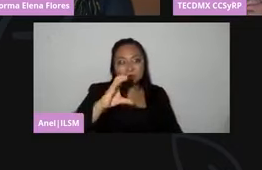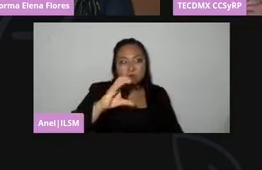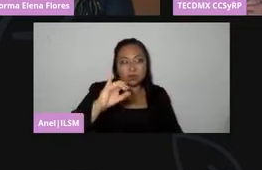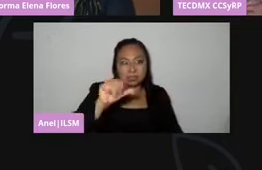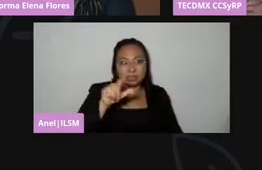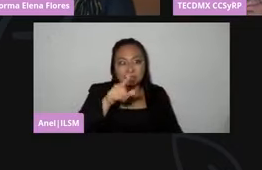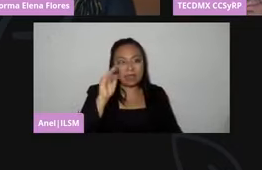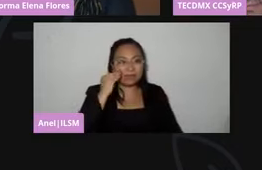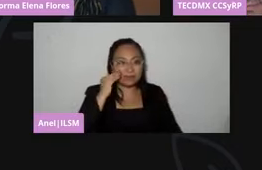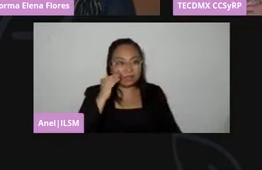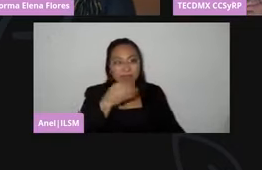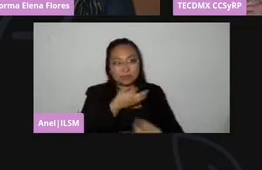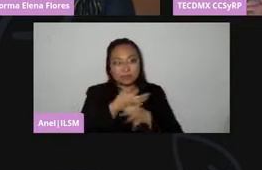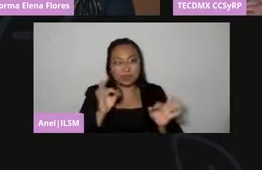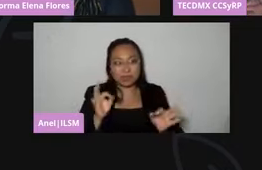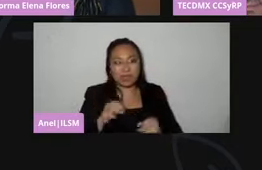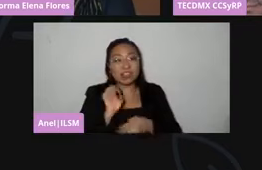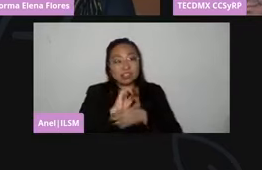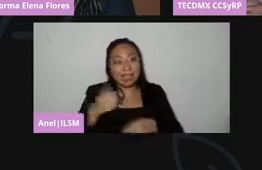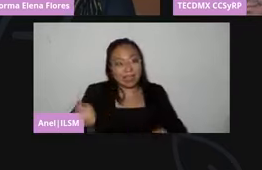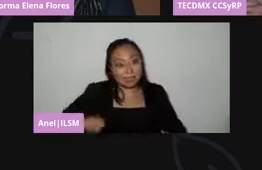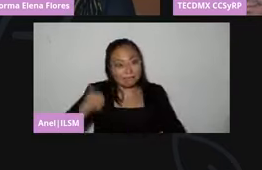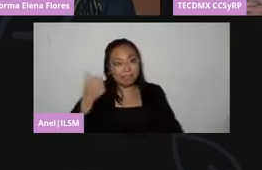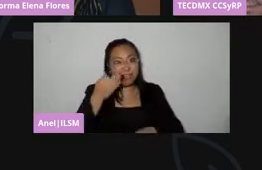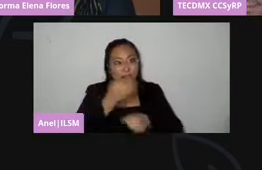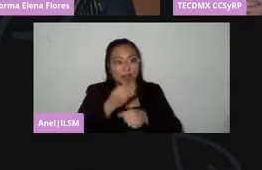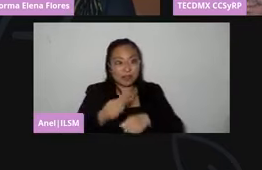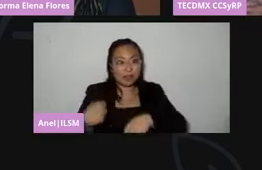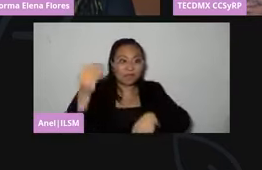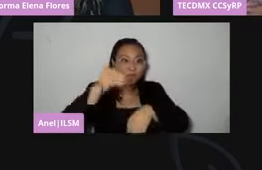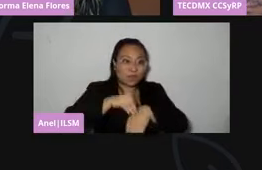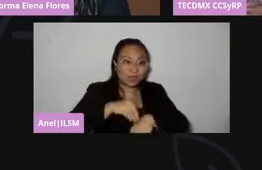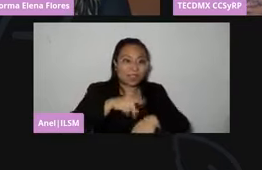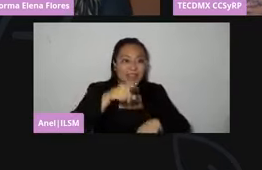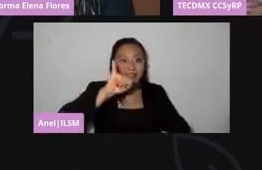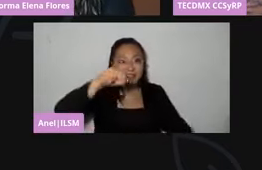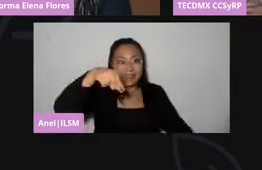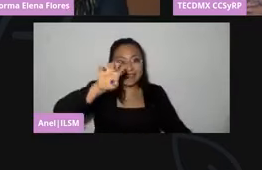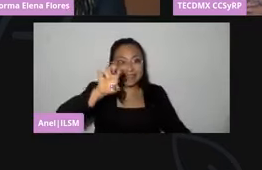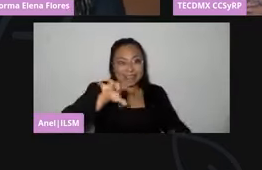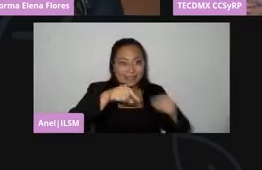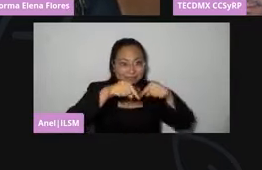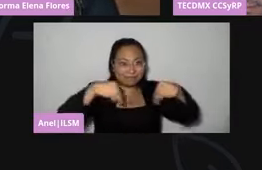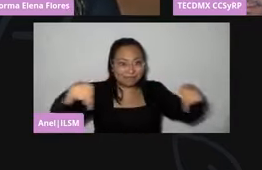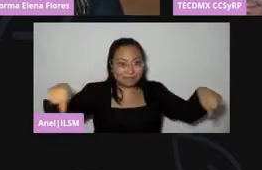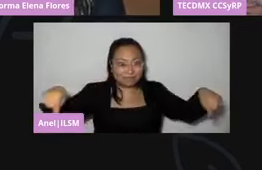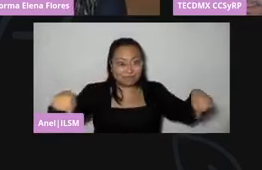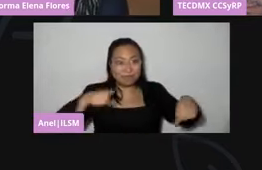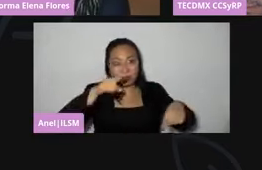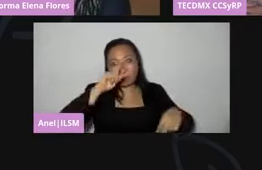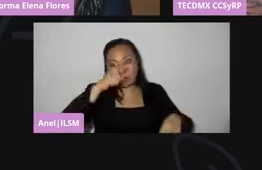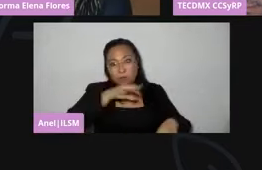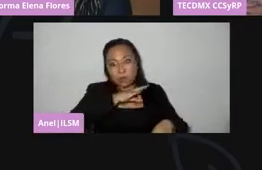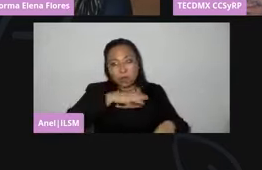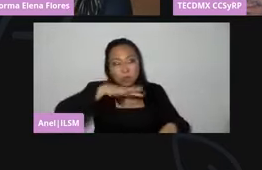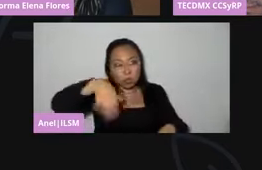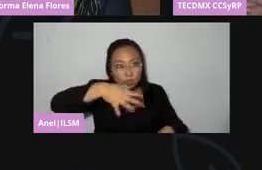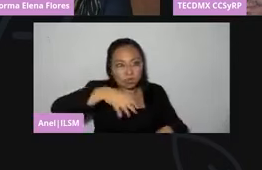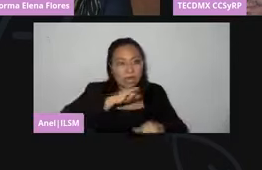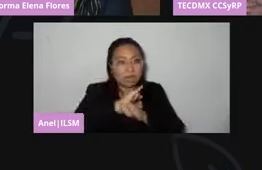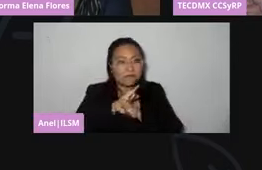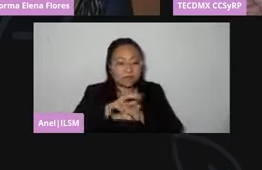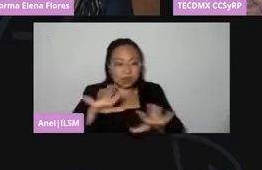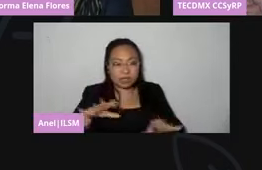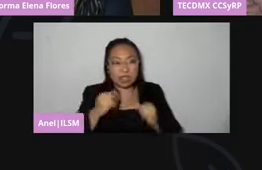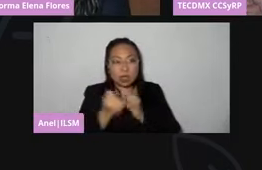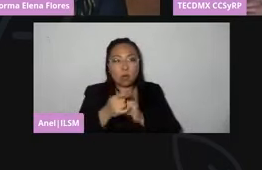aprovechando, vamos a poner las redes del Instituto Nacional Electoral, donde ustedes pueden buscar toda la información que